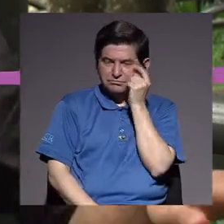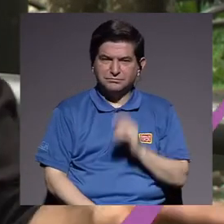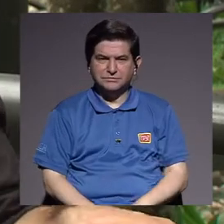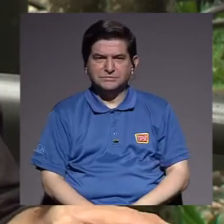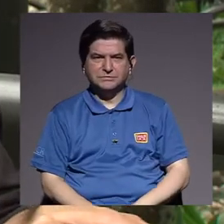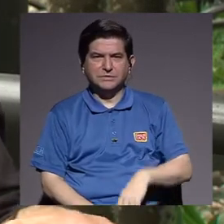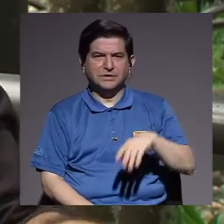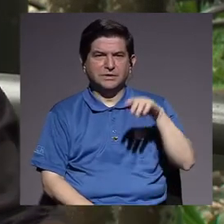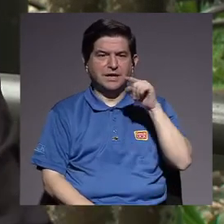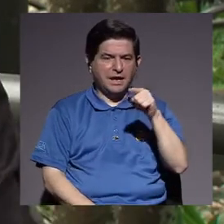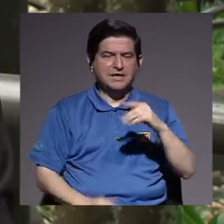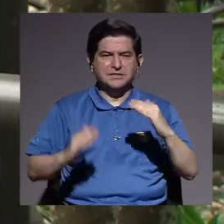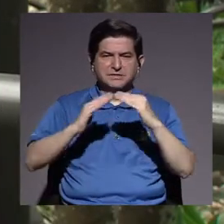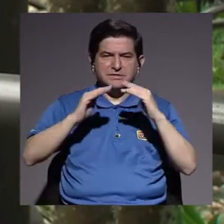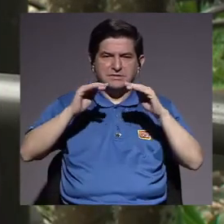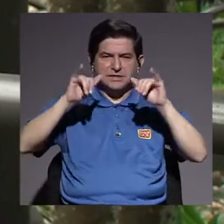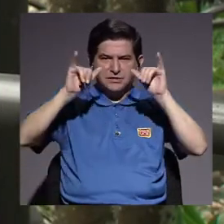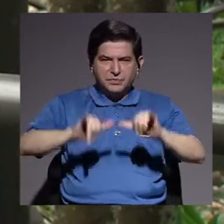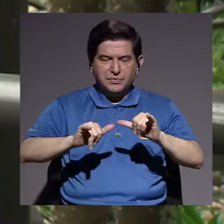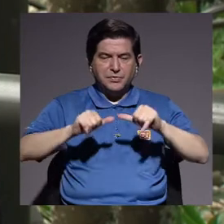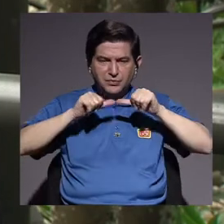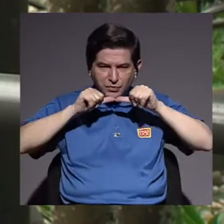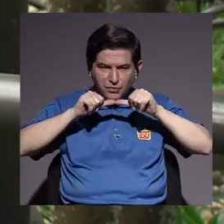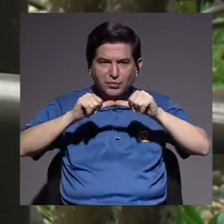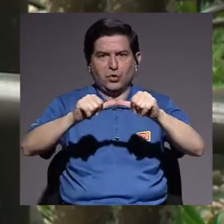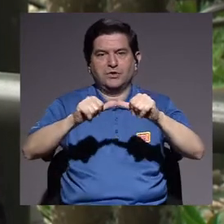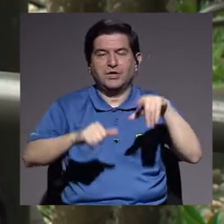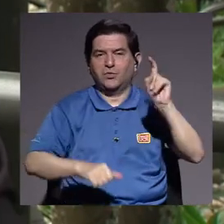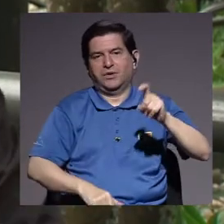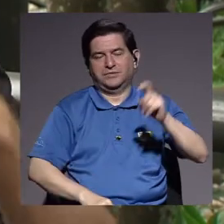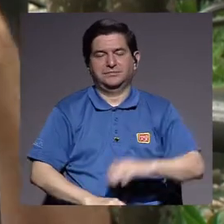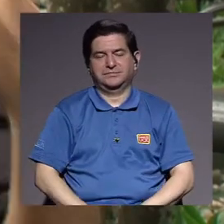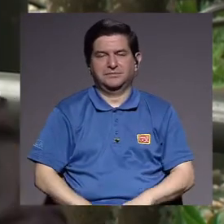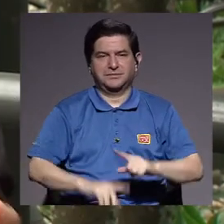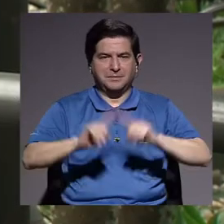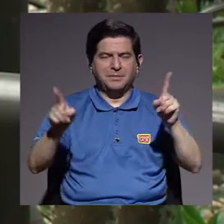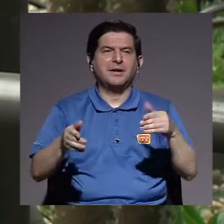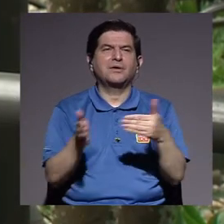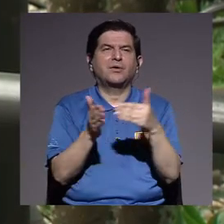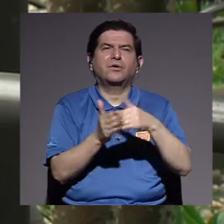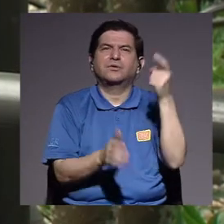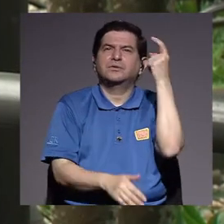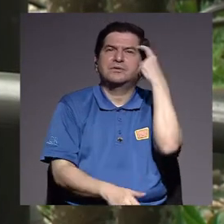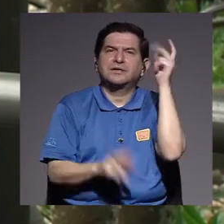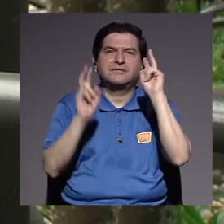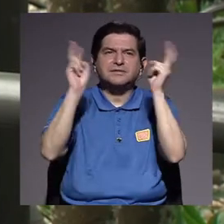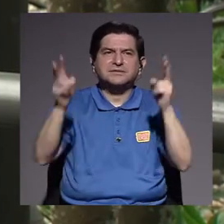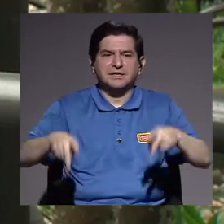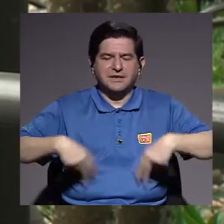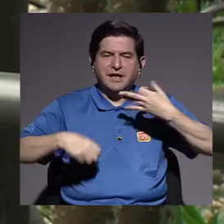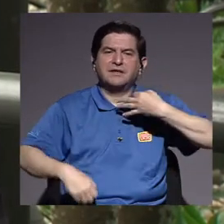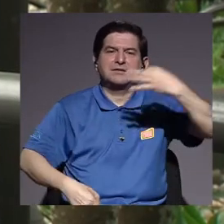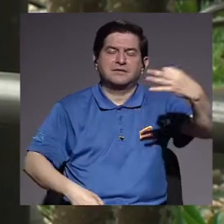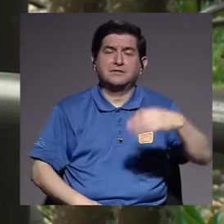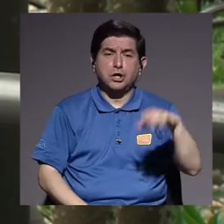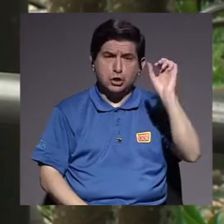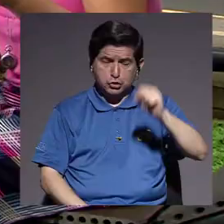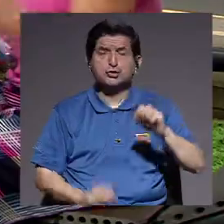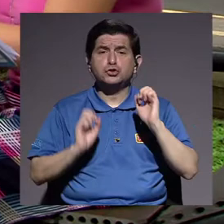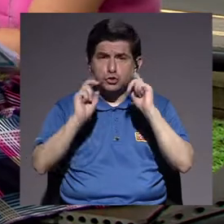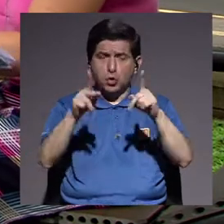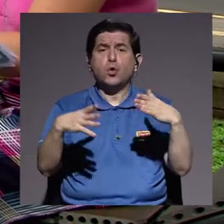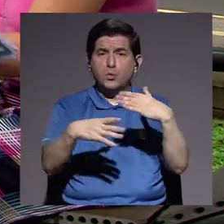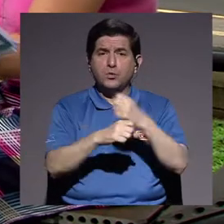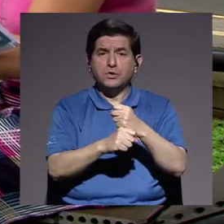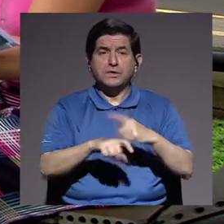cuarentena se tuvo que haber extendido más. Pero también hablando sobre la posibilidad de repensar otra vez el tema de la vida cotidiana, yo dije que sí sería posible